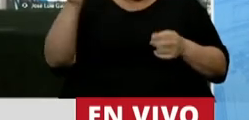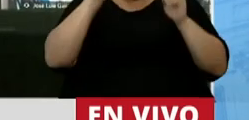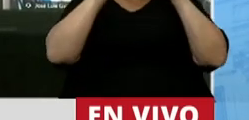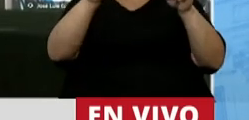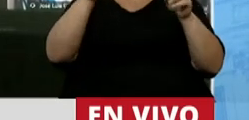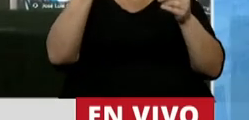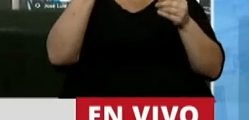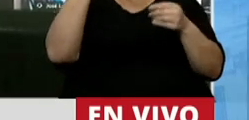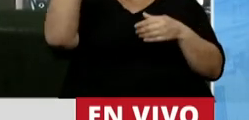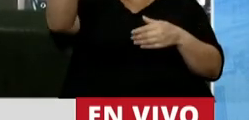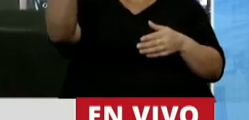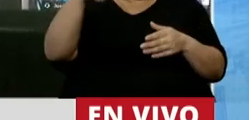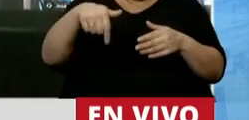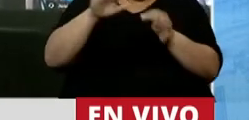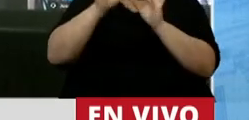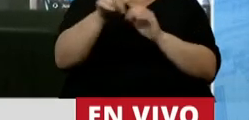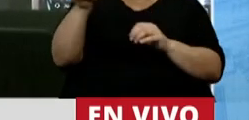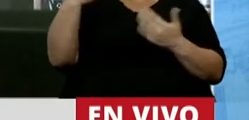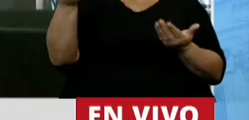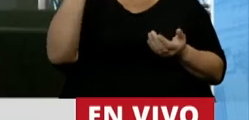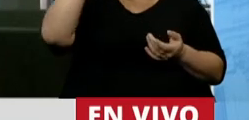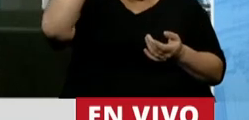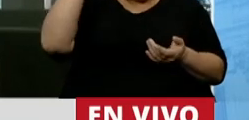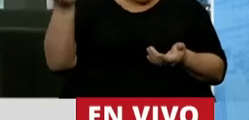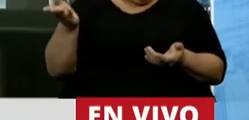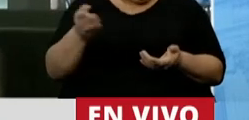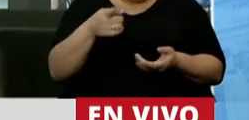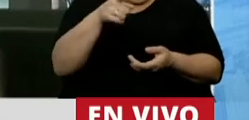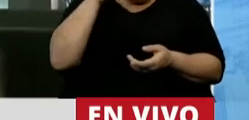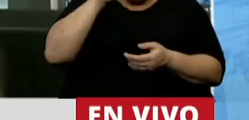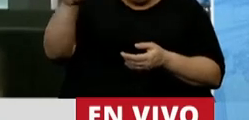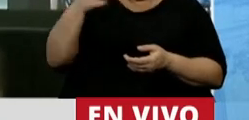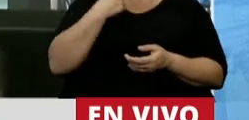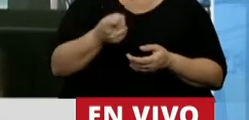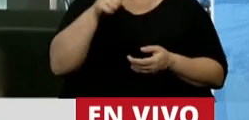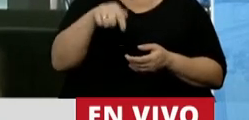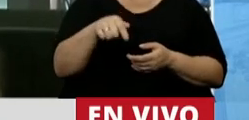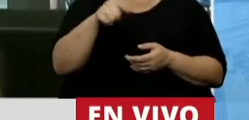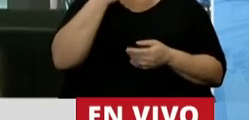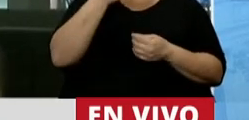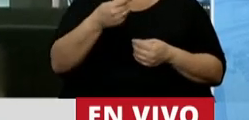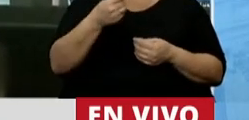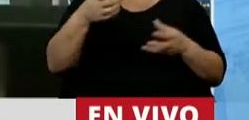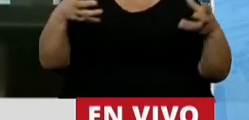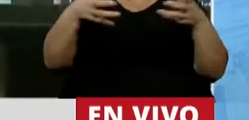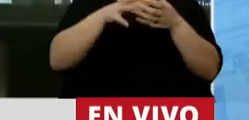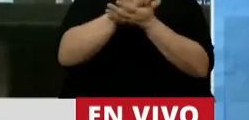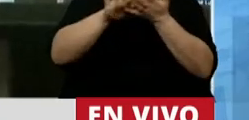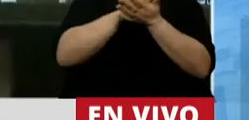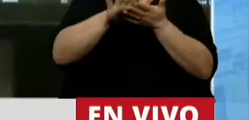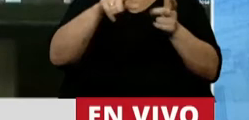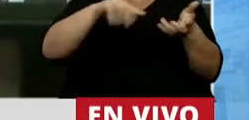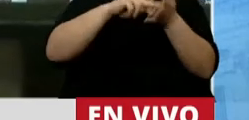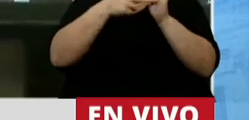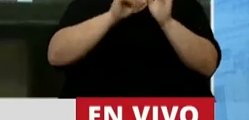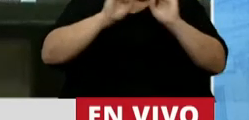miremos al este, acá cerquita, en Uruguay, y nos daremos cuenta que para hacer frente a esta situación